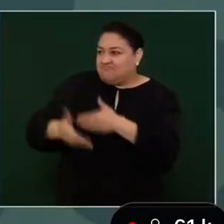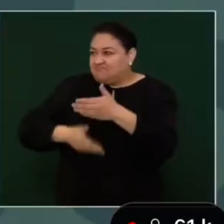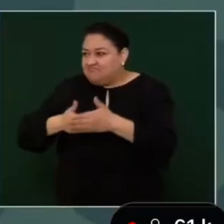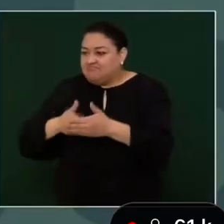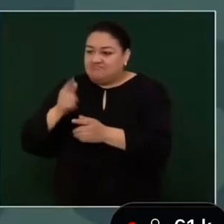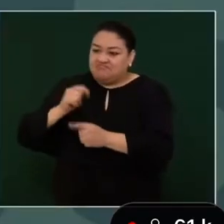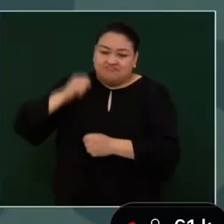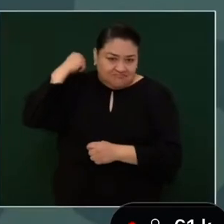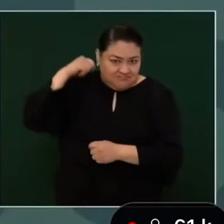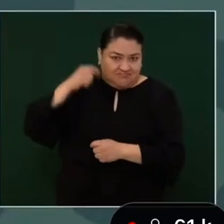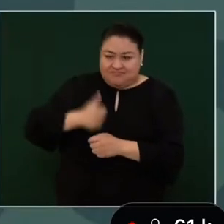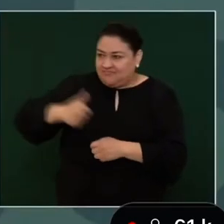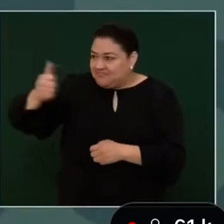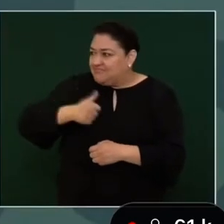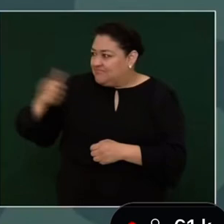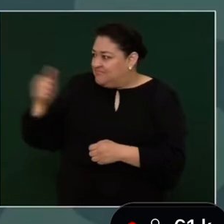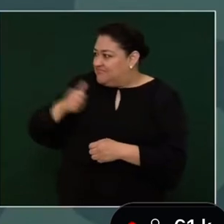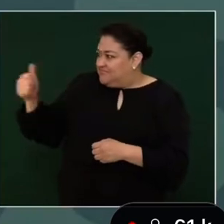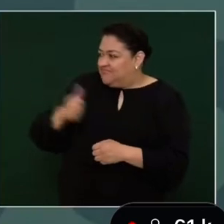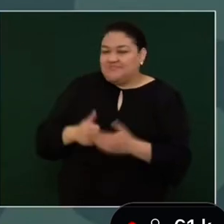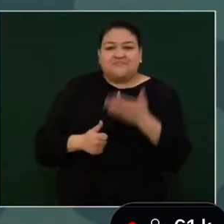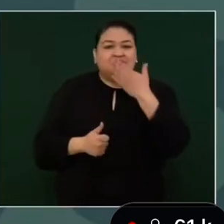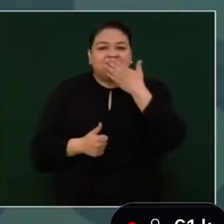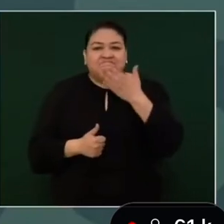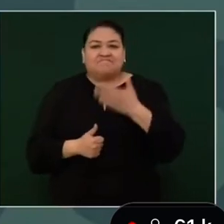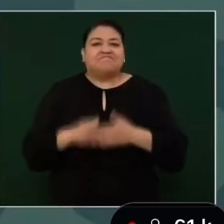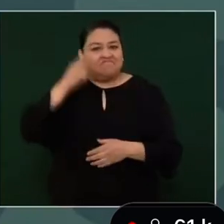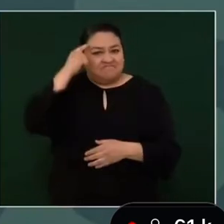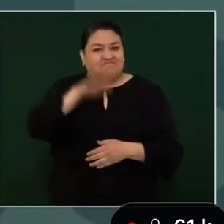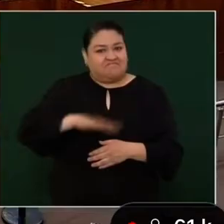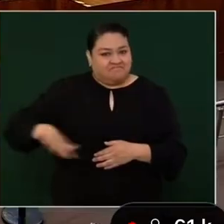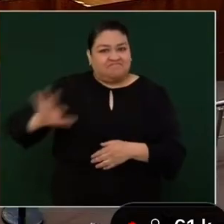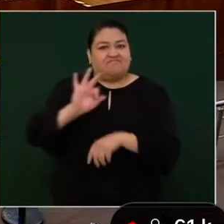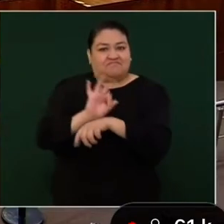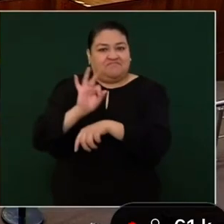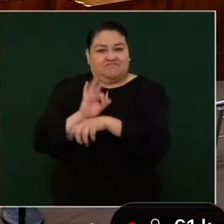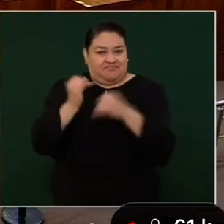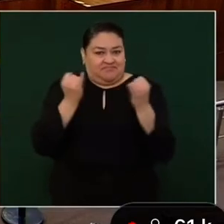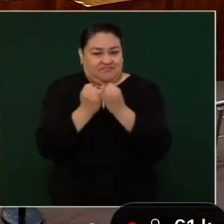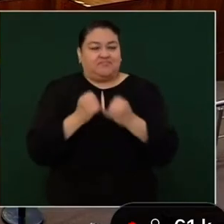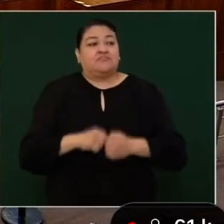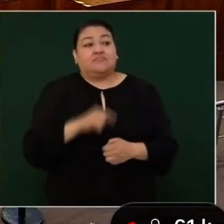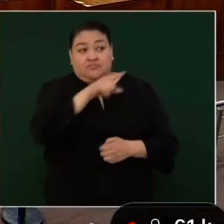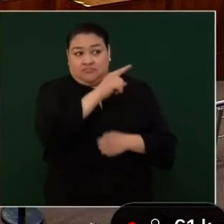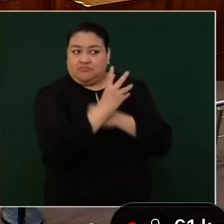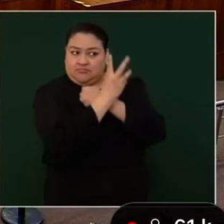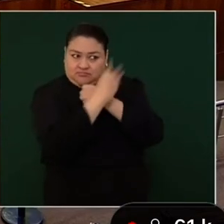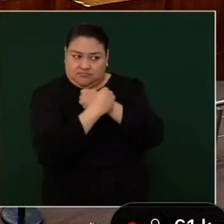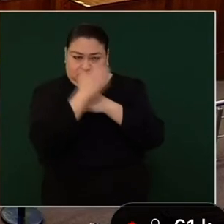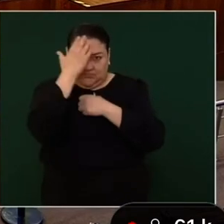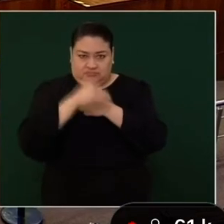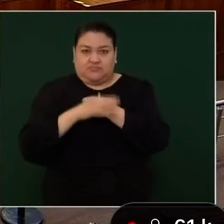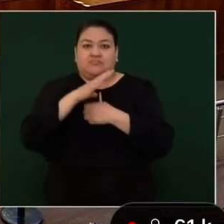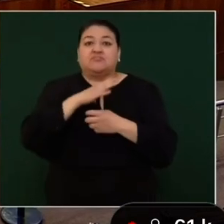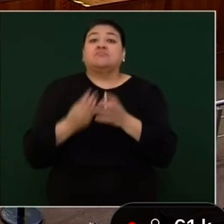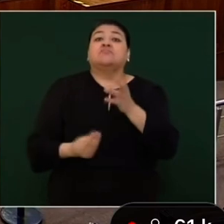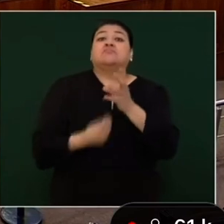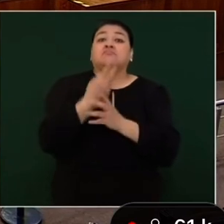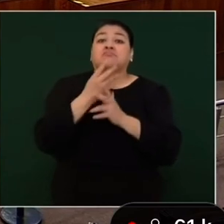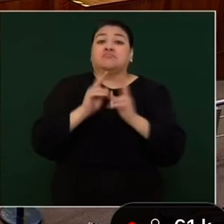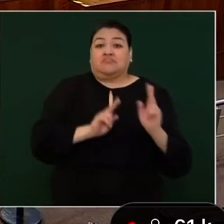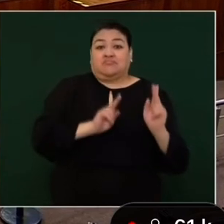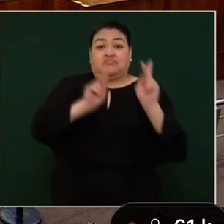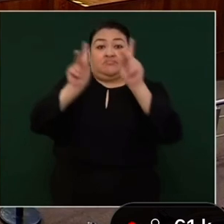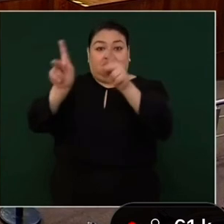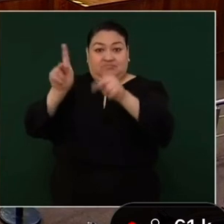de las poblanas, de los poblanos y de la conectividad hacia el sur. También, como usted autorizó, el nuevo distribuidor vial de Ejército de